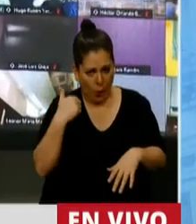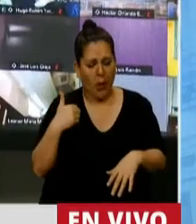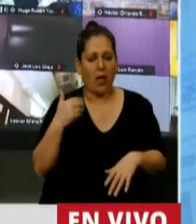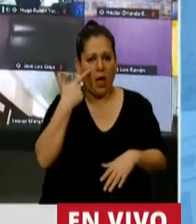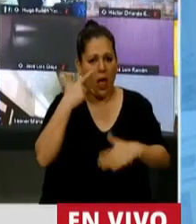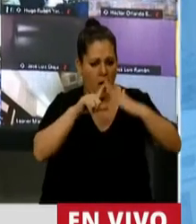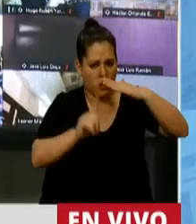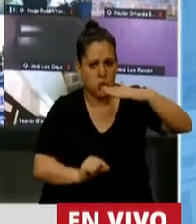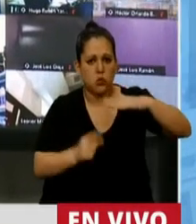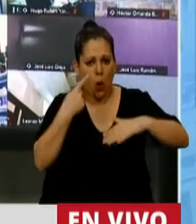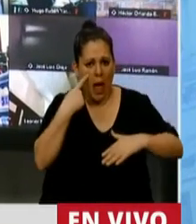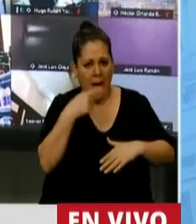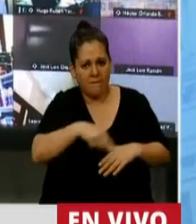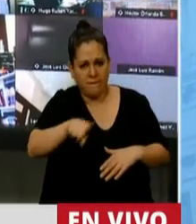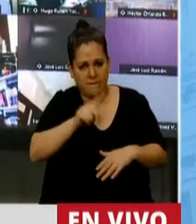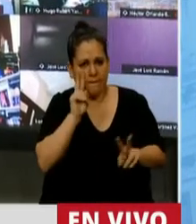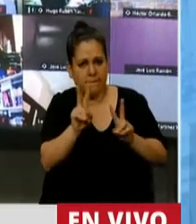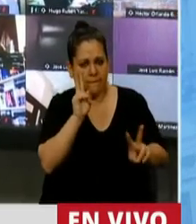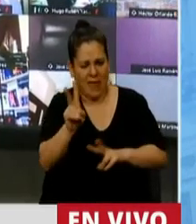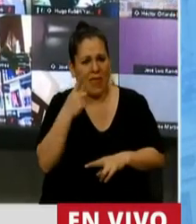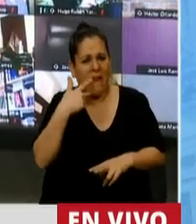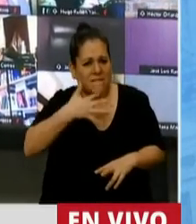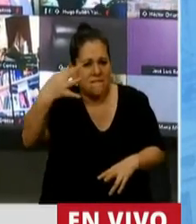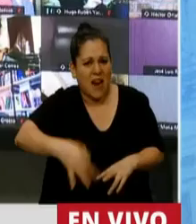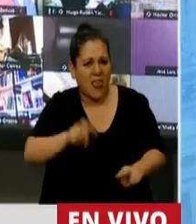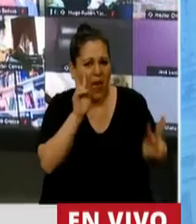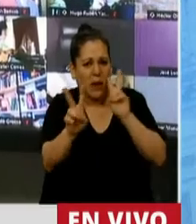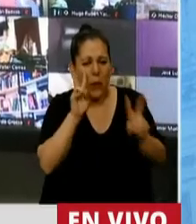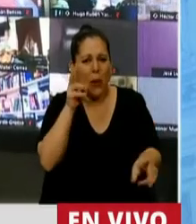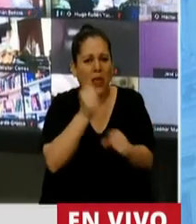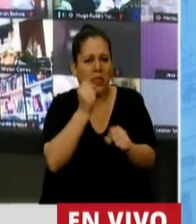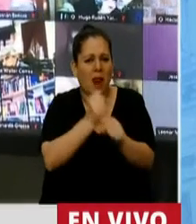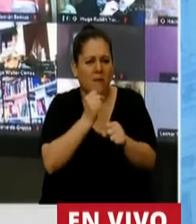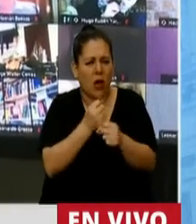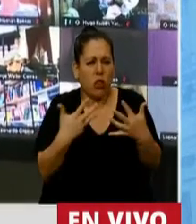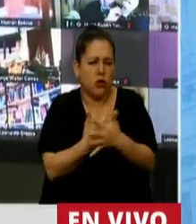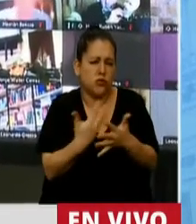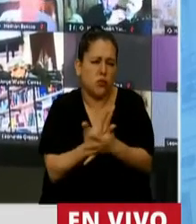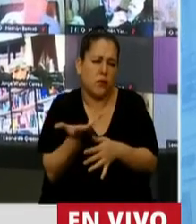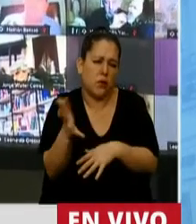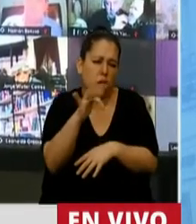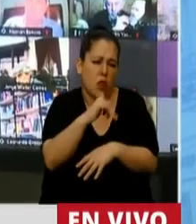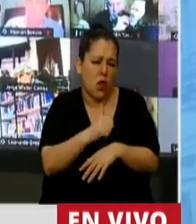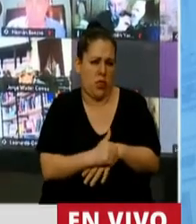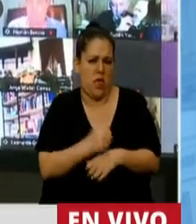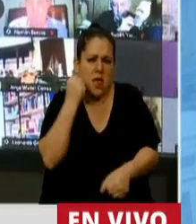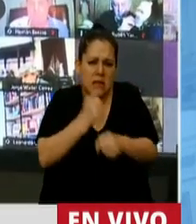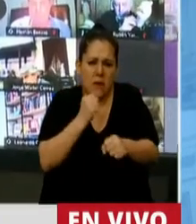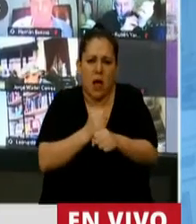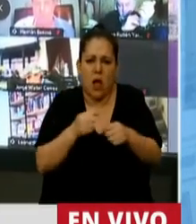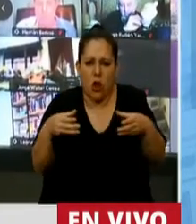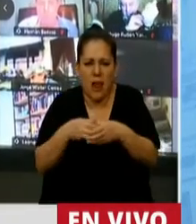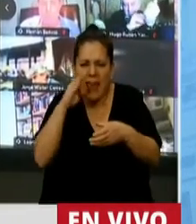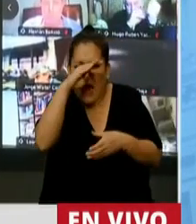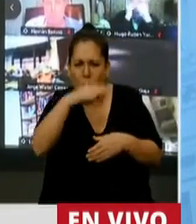que vayan a ICRTED, que vean lo que son esos trabajadores que sufren día a día, los trabajadores del carbón,